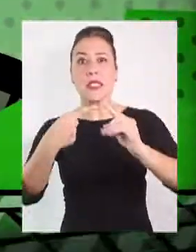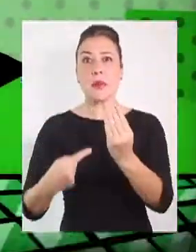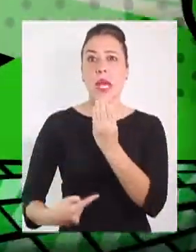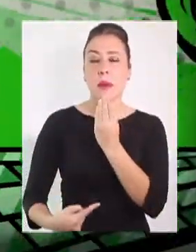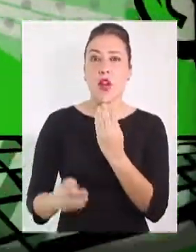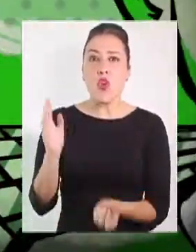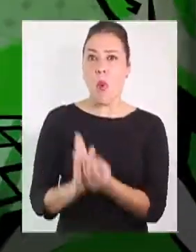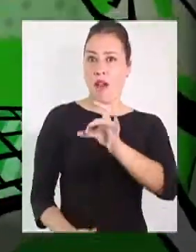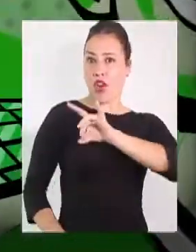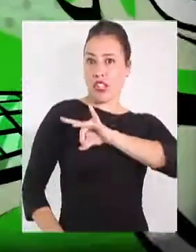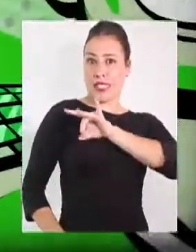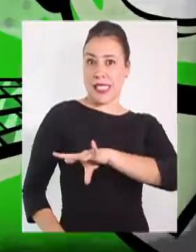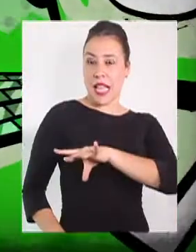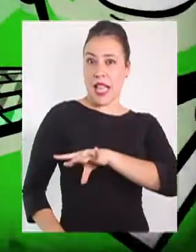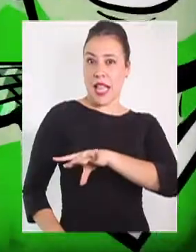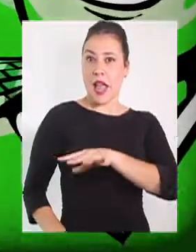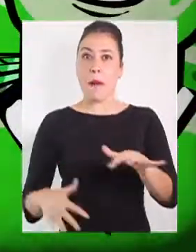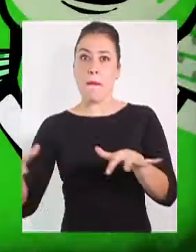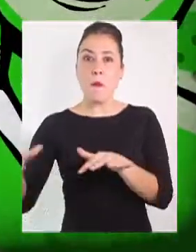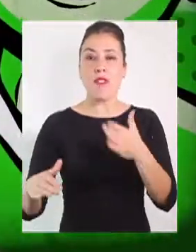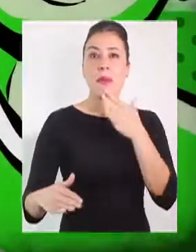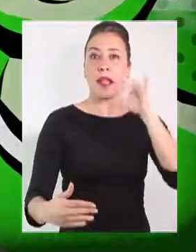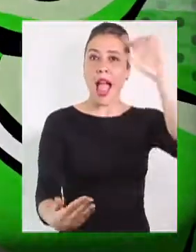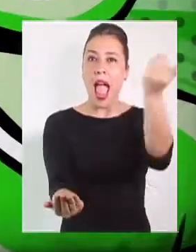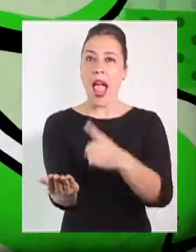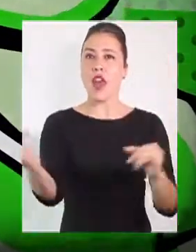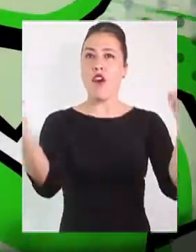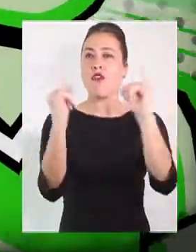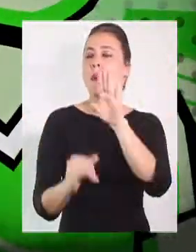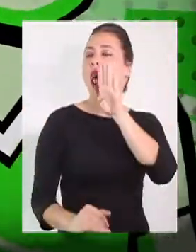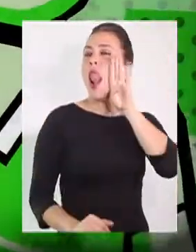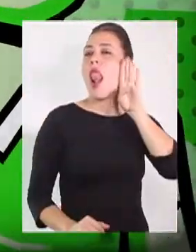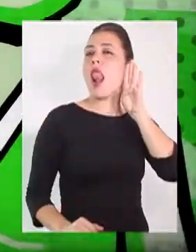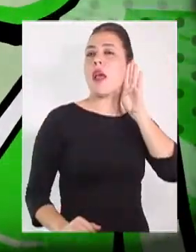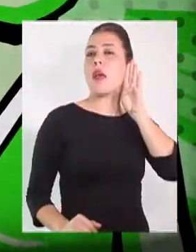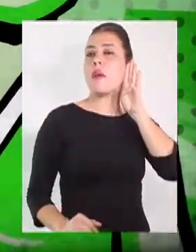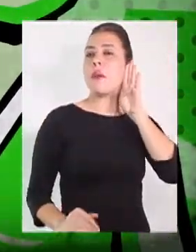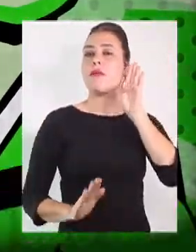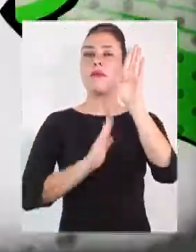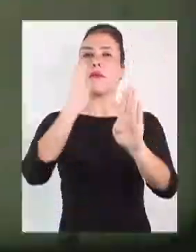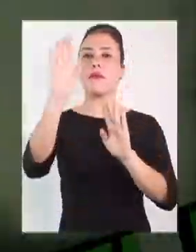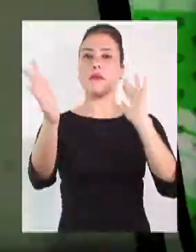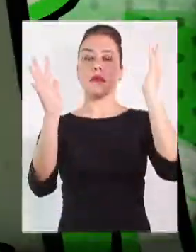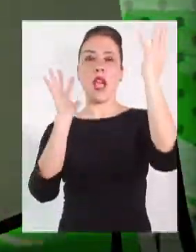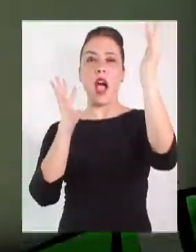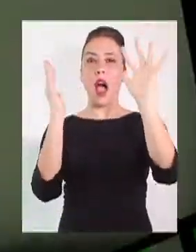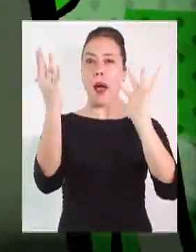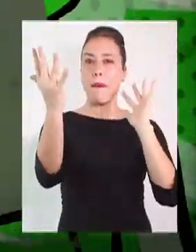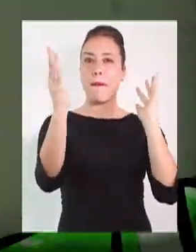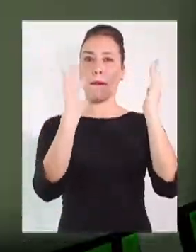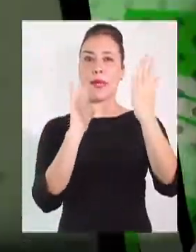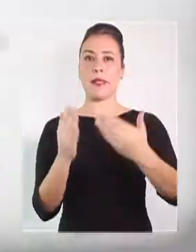también al nuevo Chile que se mueve y energiza de forma limpia y sustentable